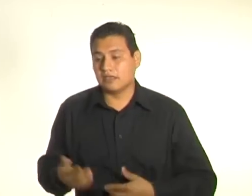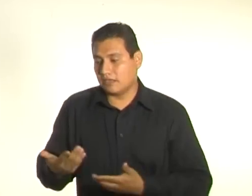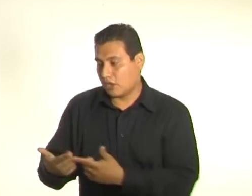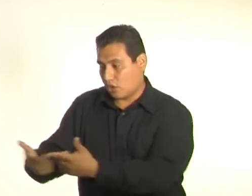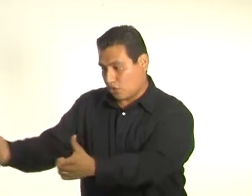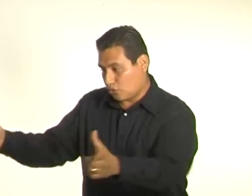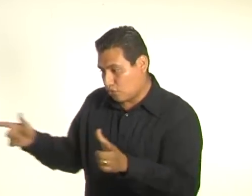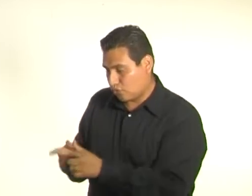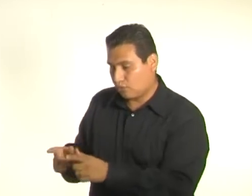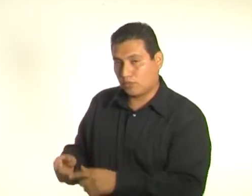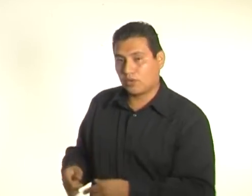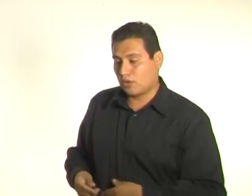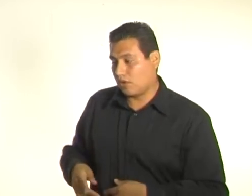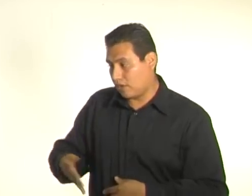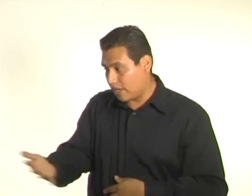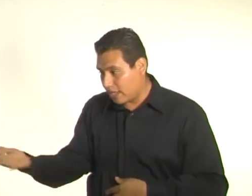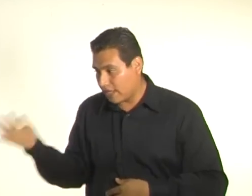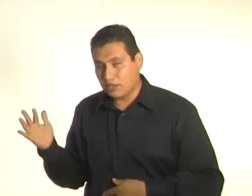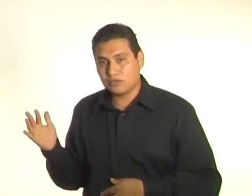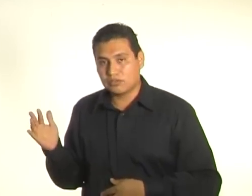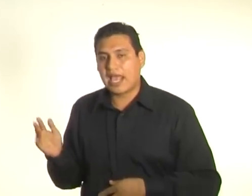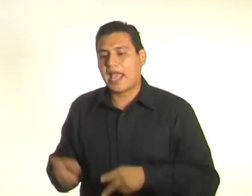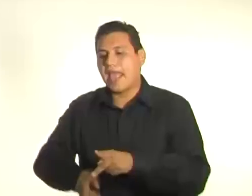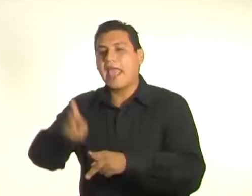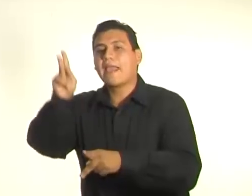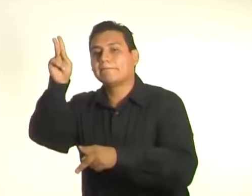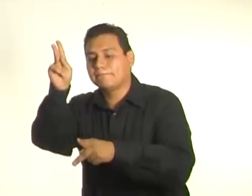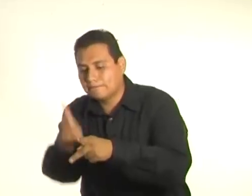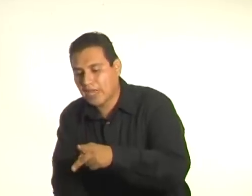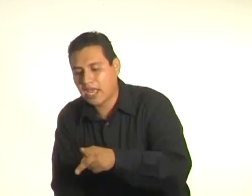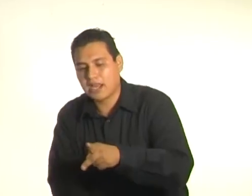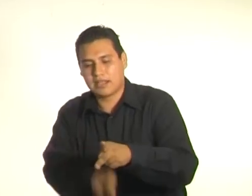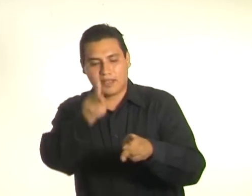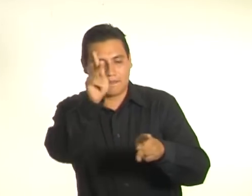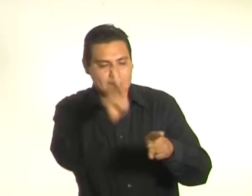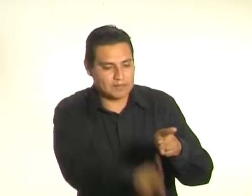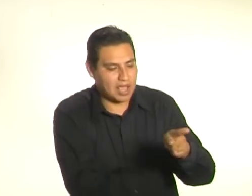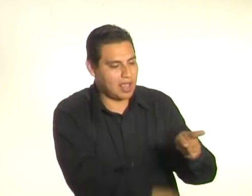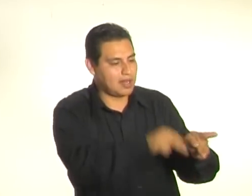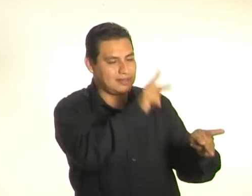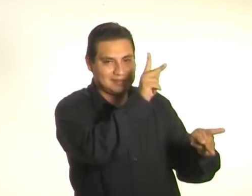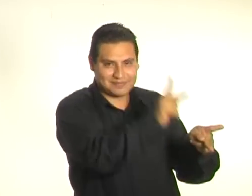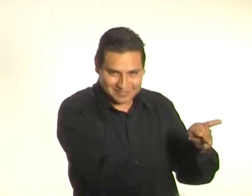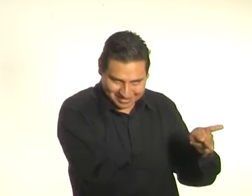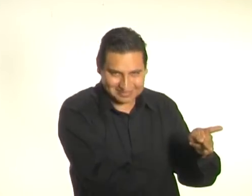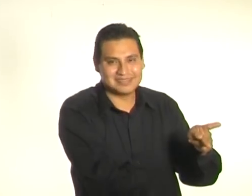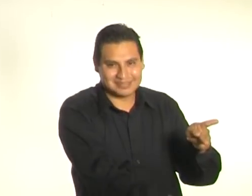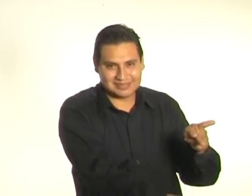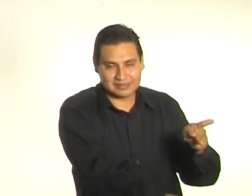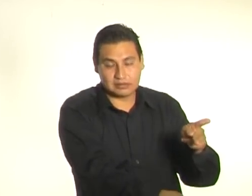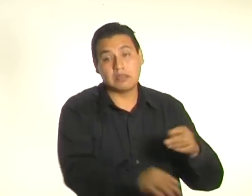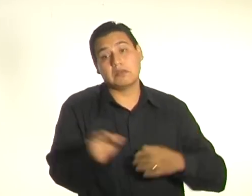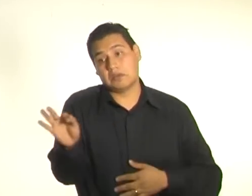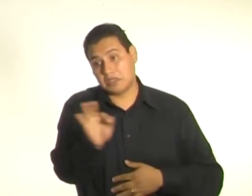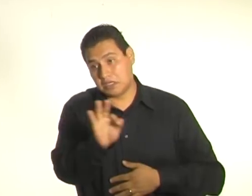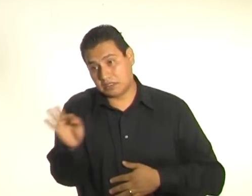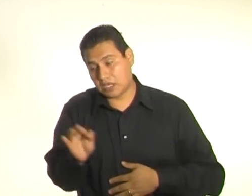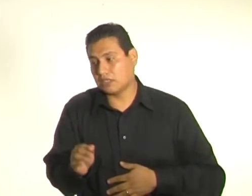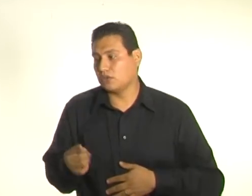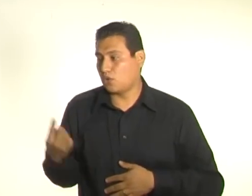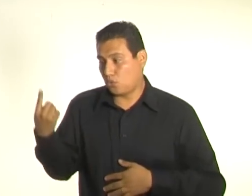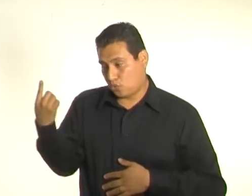equipo, es repartirnos la presentación. Que uno de ustedes hable